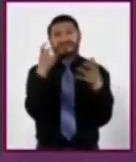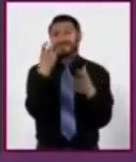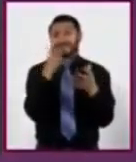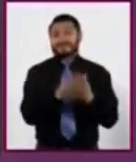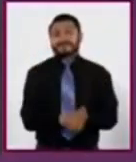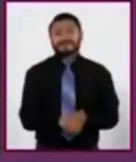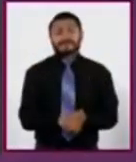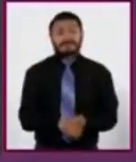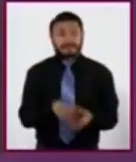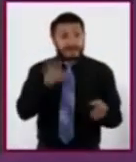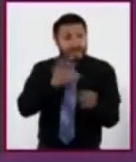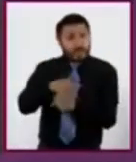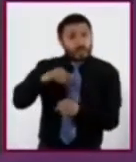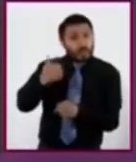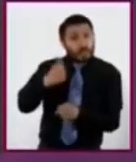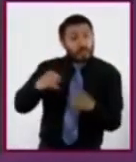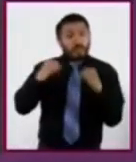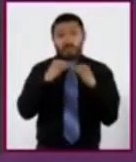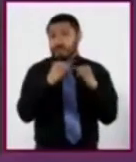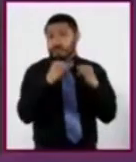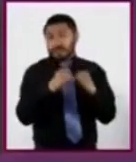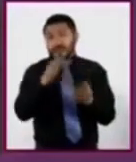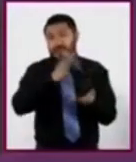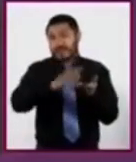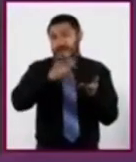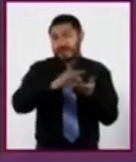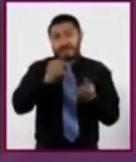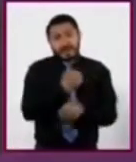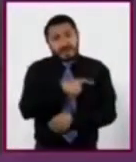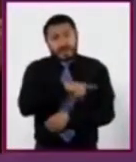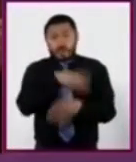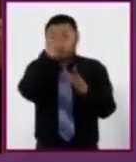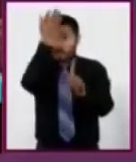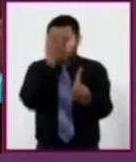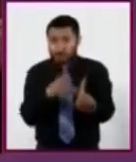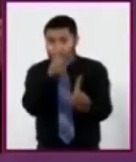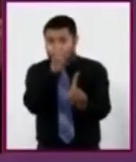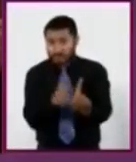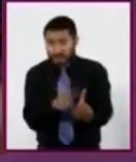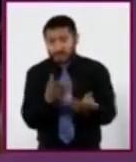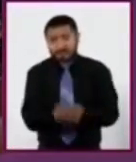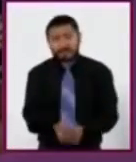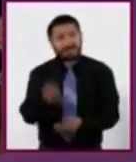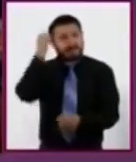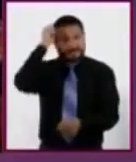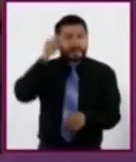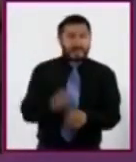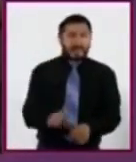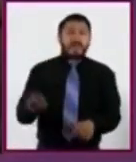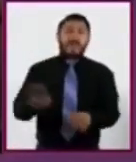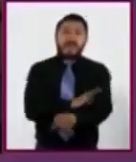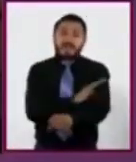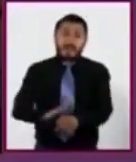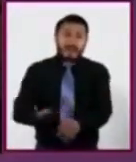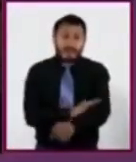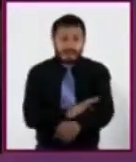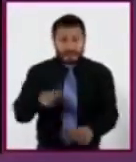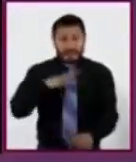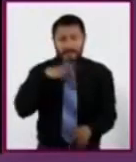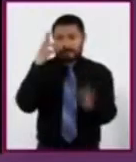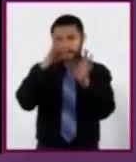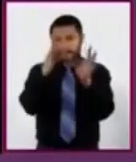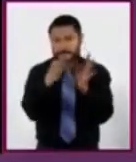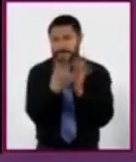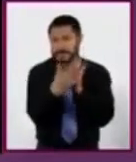¿Qué otras instituciones apoyan a tu salud integral? La Secretaría del Bienestar cumple las siguientes